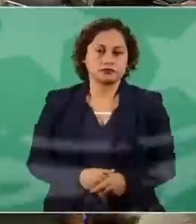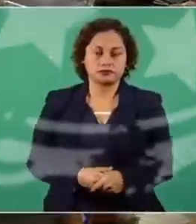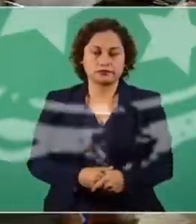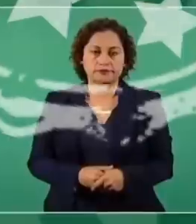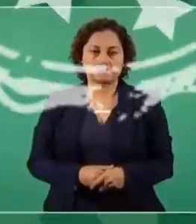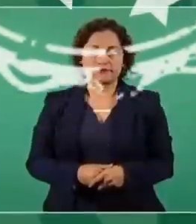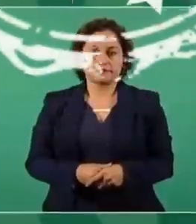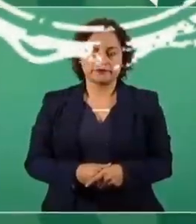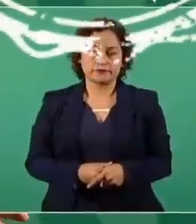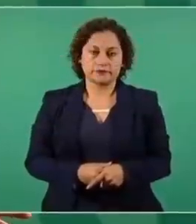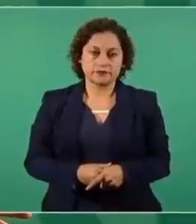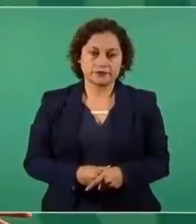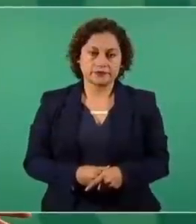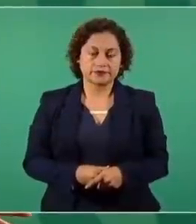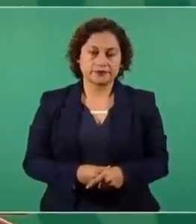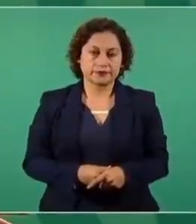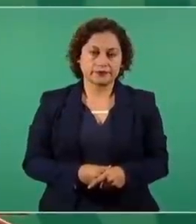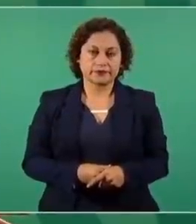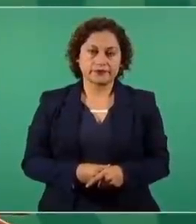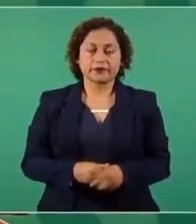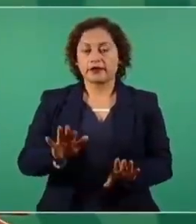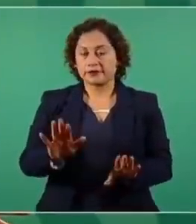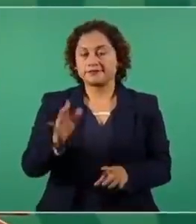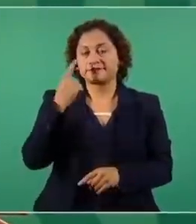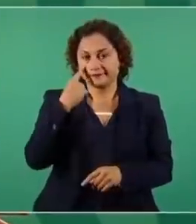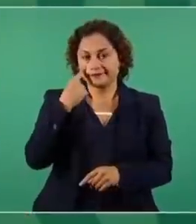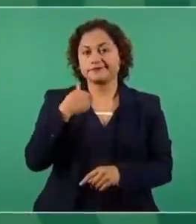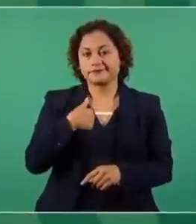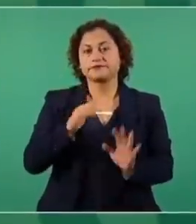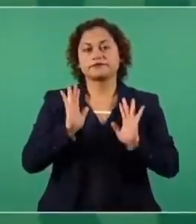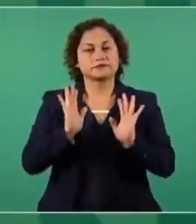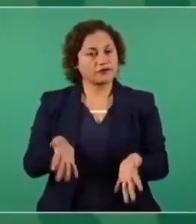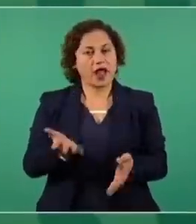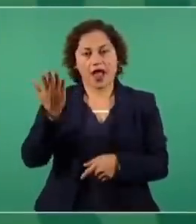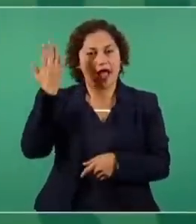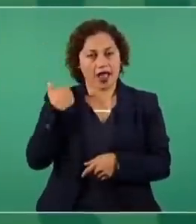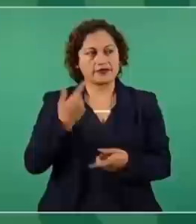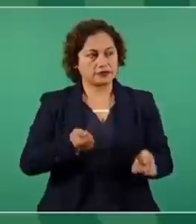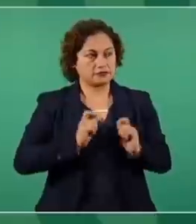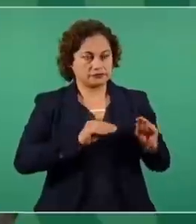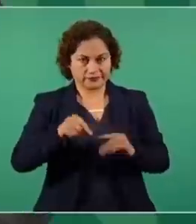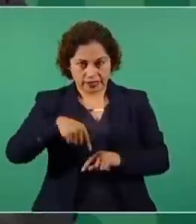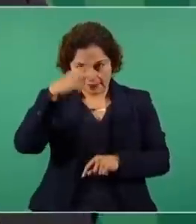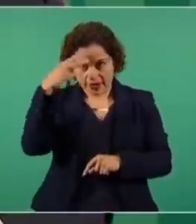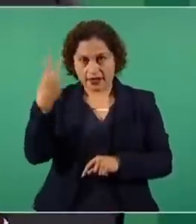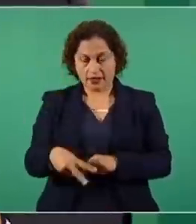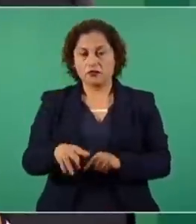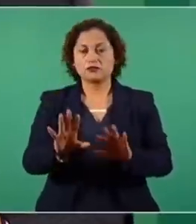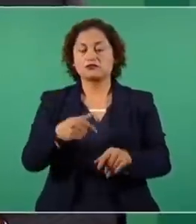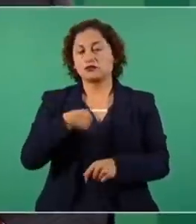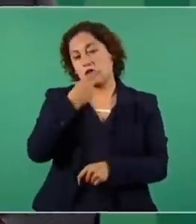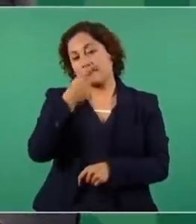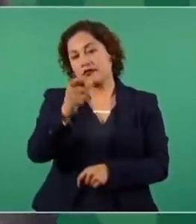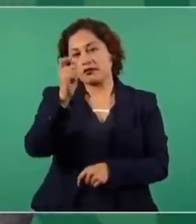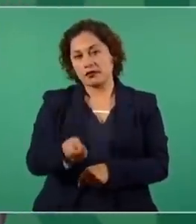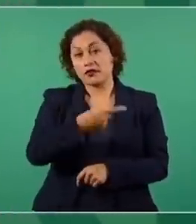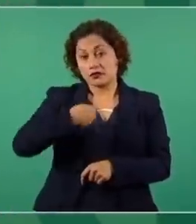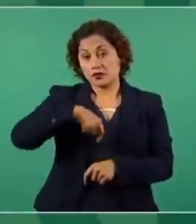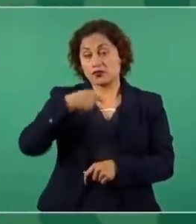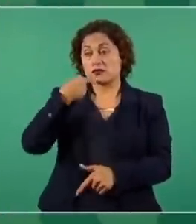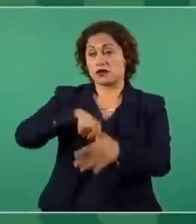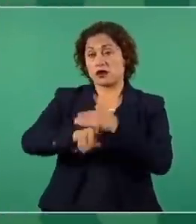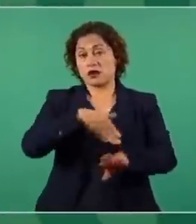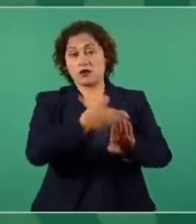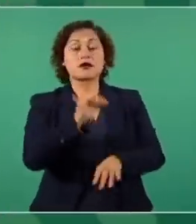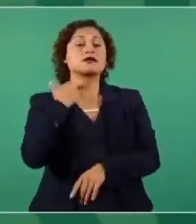Miren, yo ya expuse desde que tomé posición que no íbamos nosotros a presentar ninguna denuncia en contra de